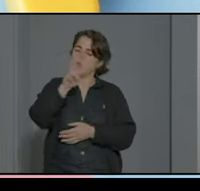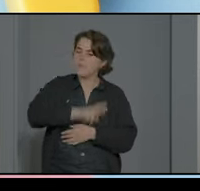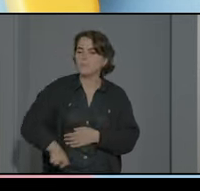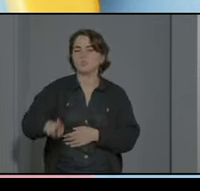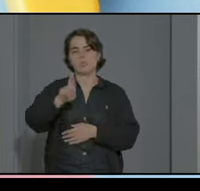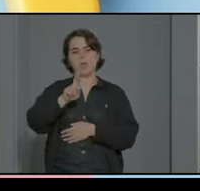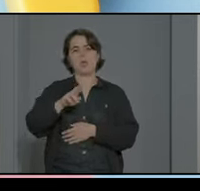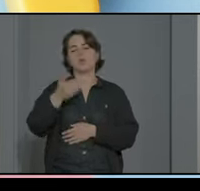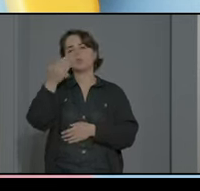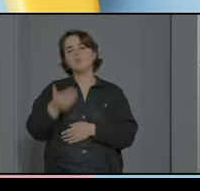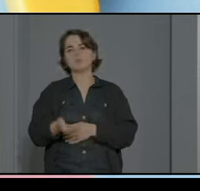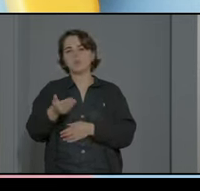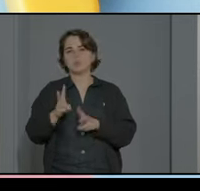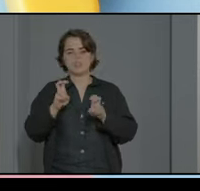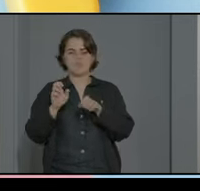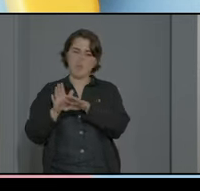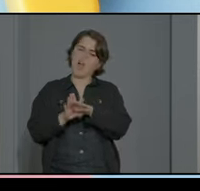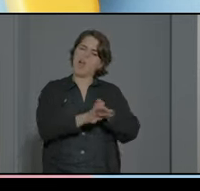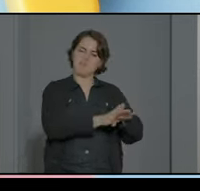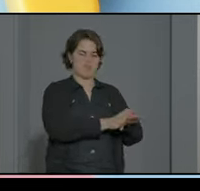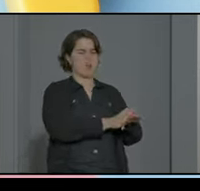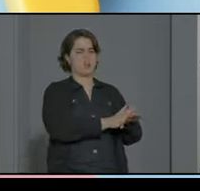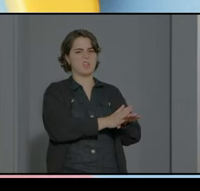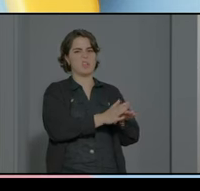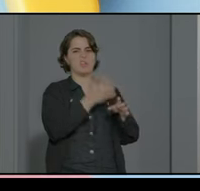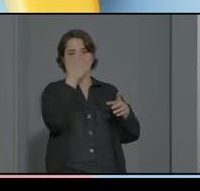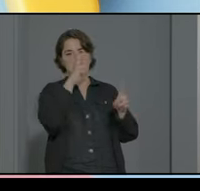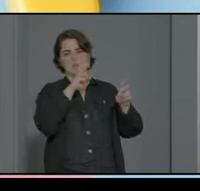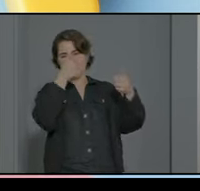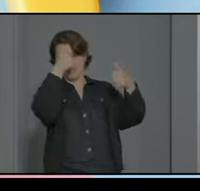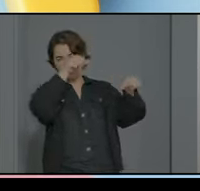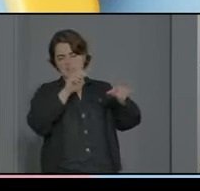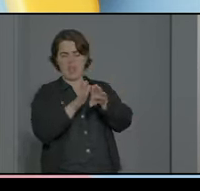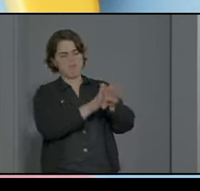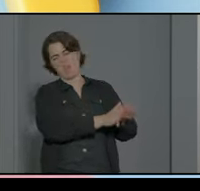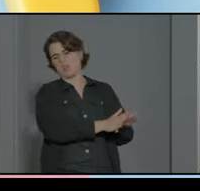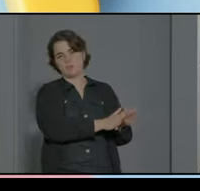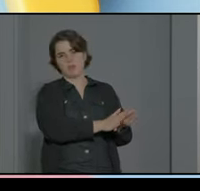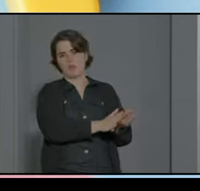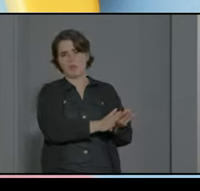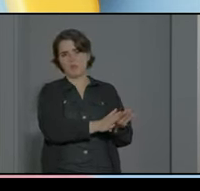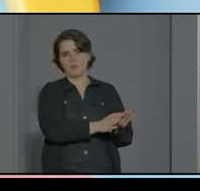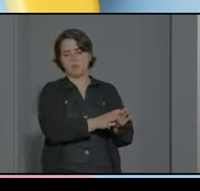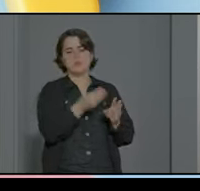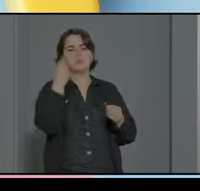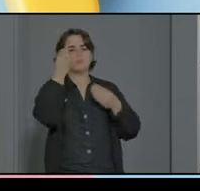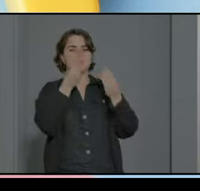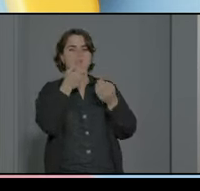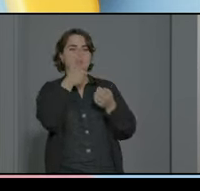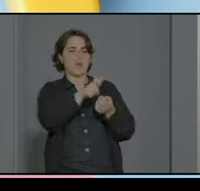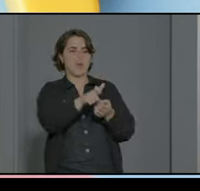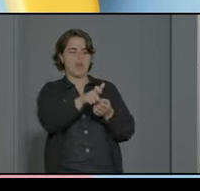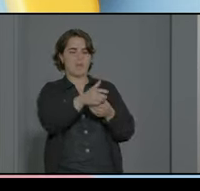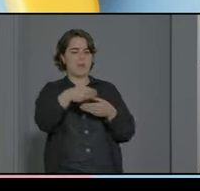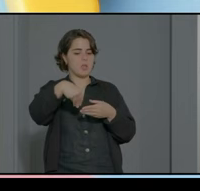importancia de dejar a un lado ¿no? las etiquetas y creo que podemos sustituir el término